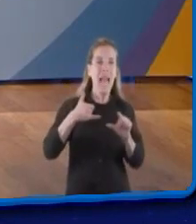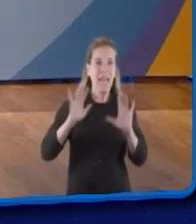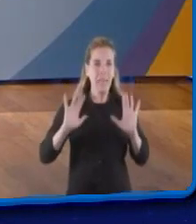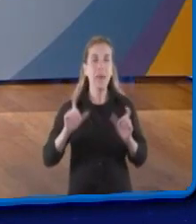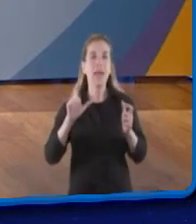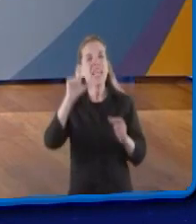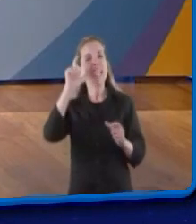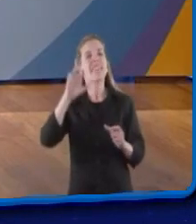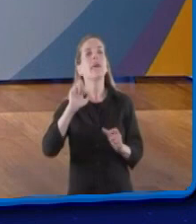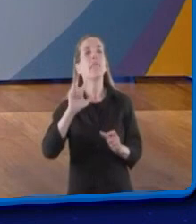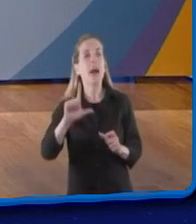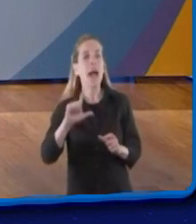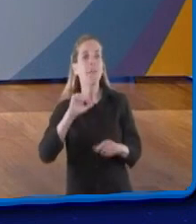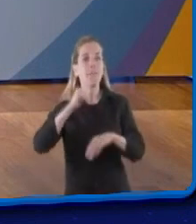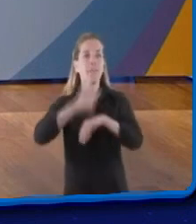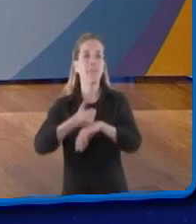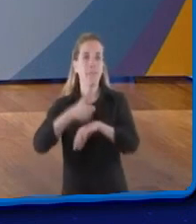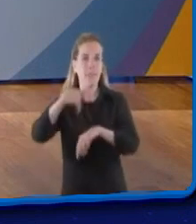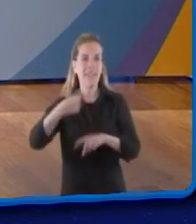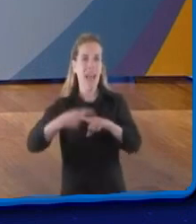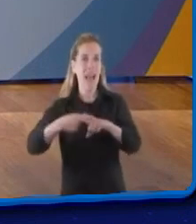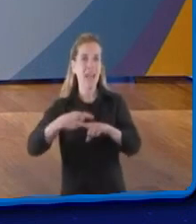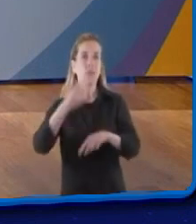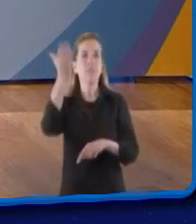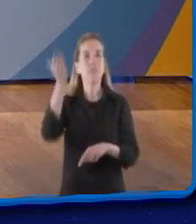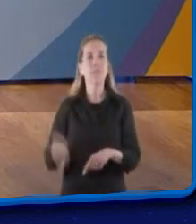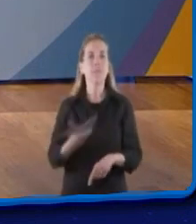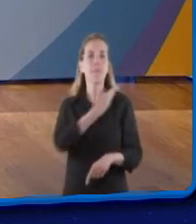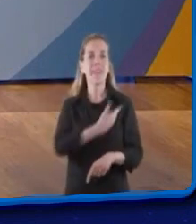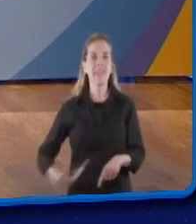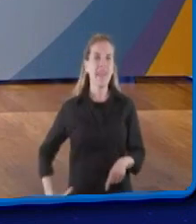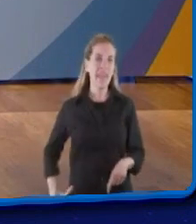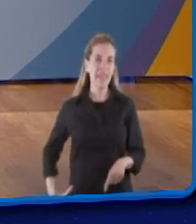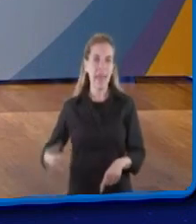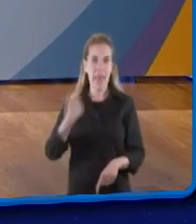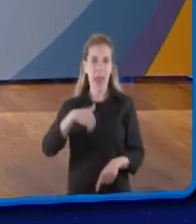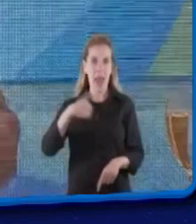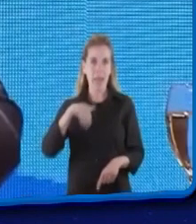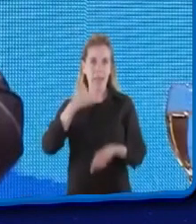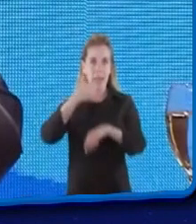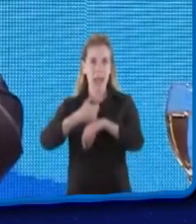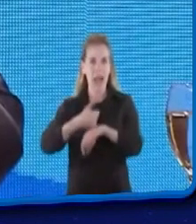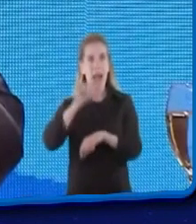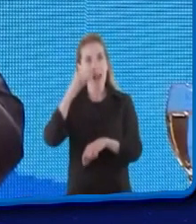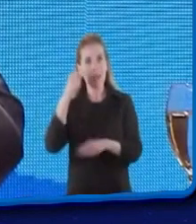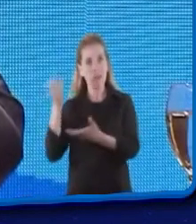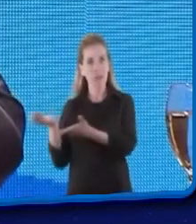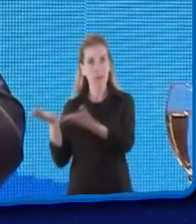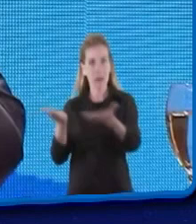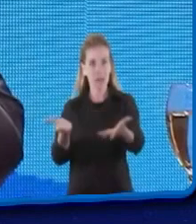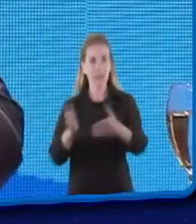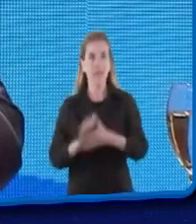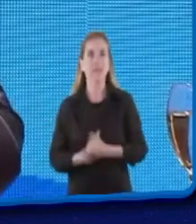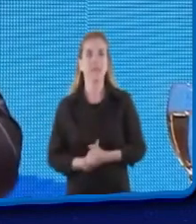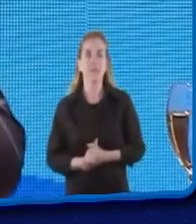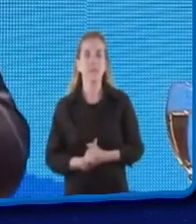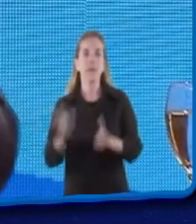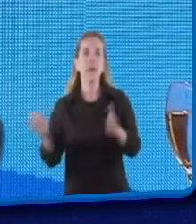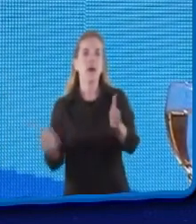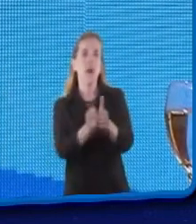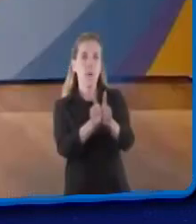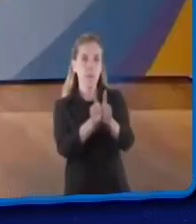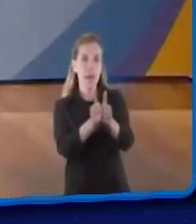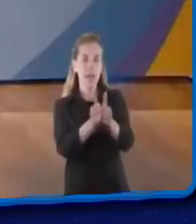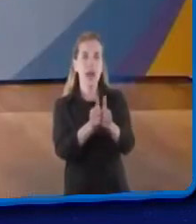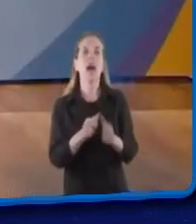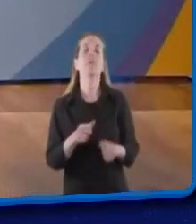causas tiene que ver con los modelos políticos latinoamericanos, modelos de democracia representativa cortoplacista. O una de las grandes